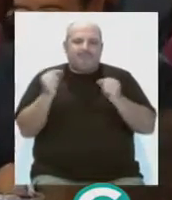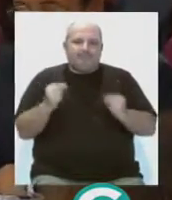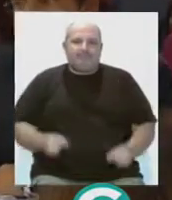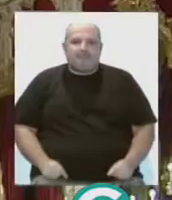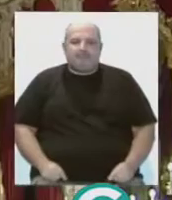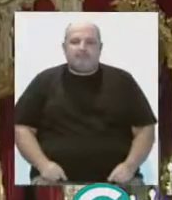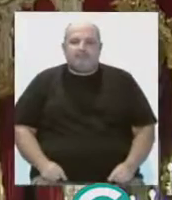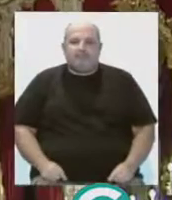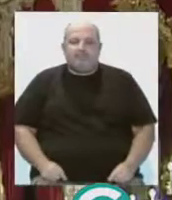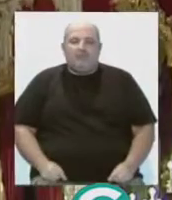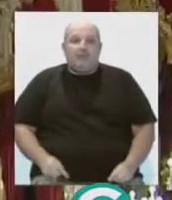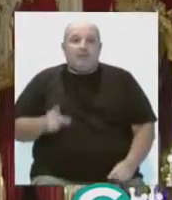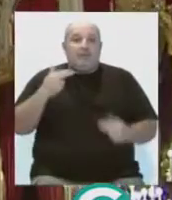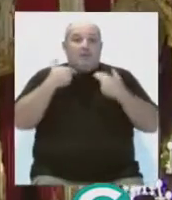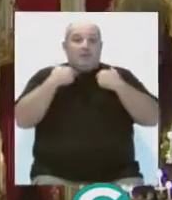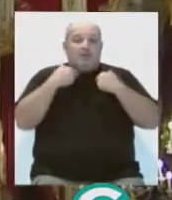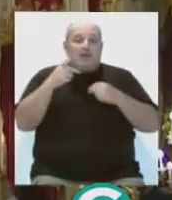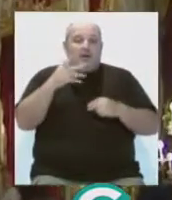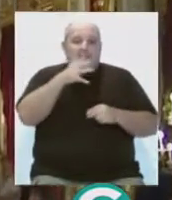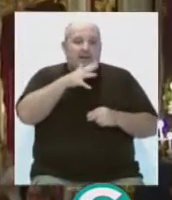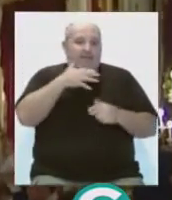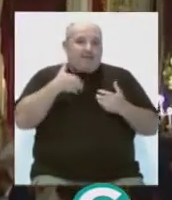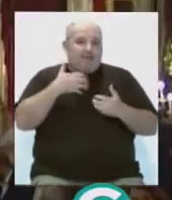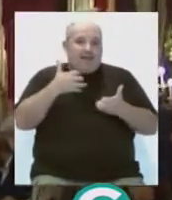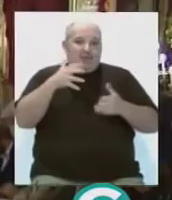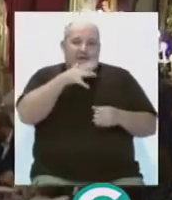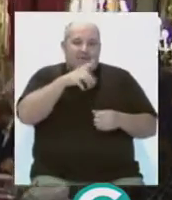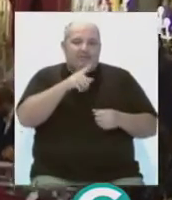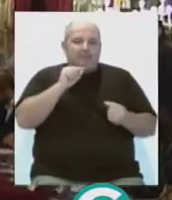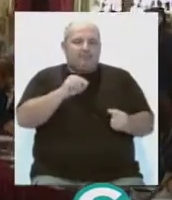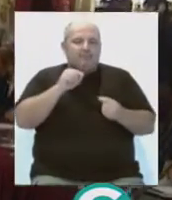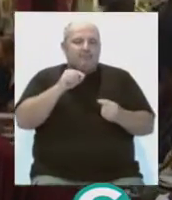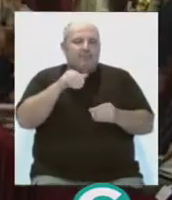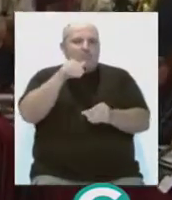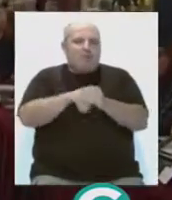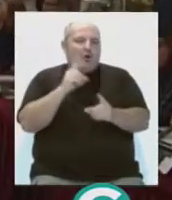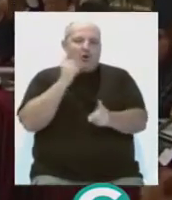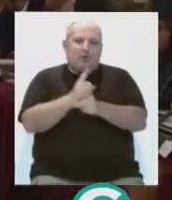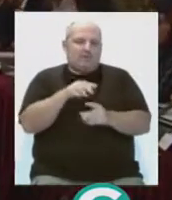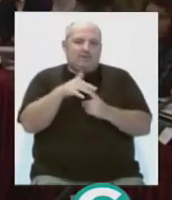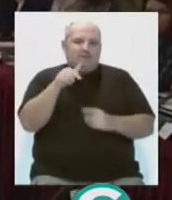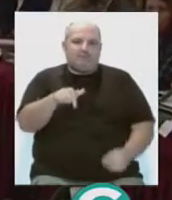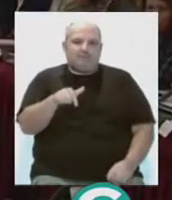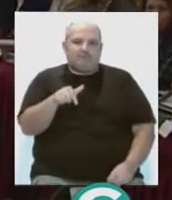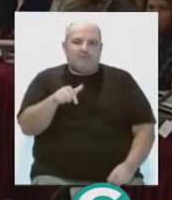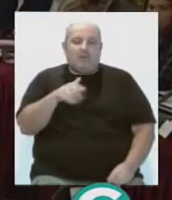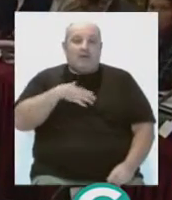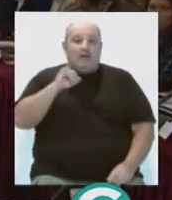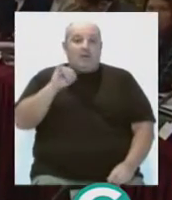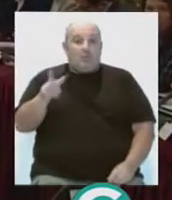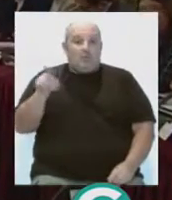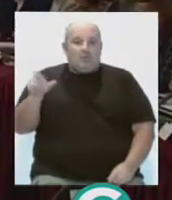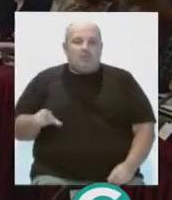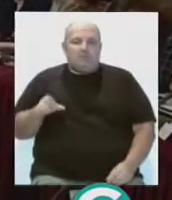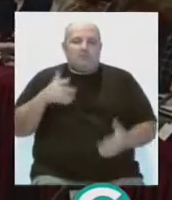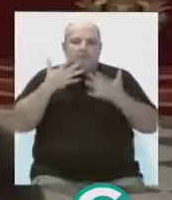la oposición. La diputada de Ganemos-Jerez ha criticado la privación del debate de este punto y ha votado en contra de la declaración. Izquierda Unida, por